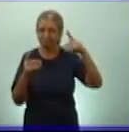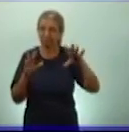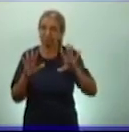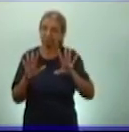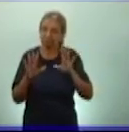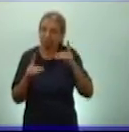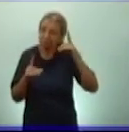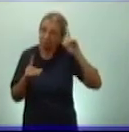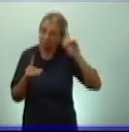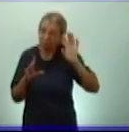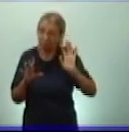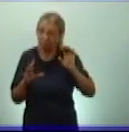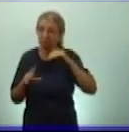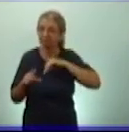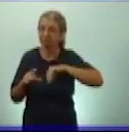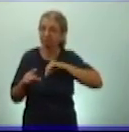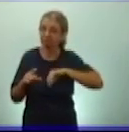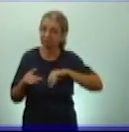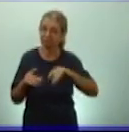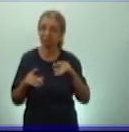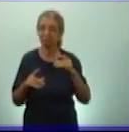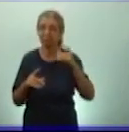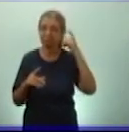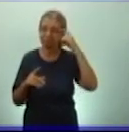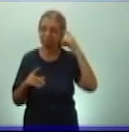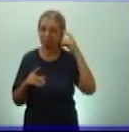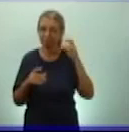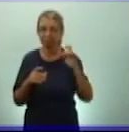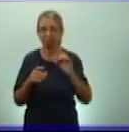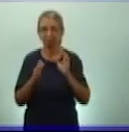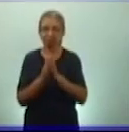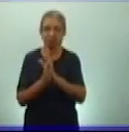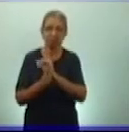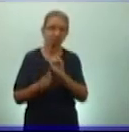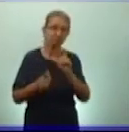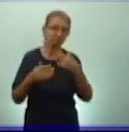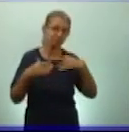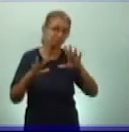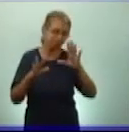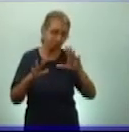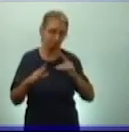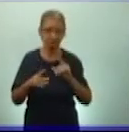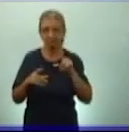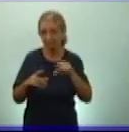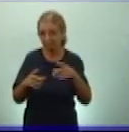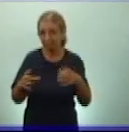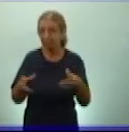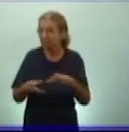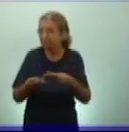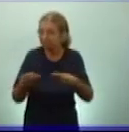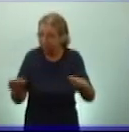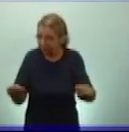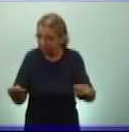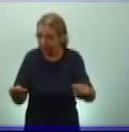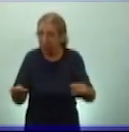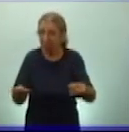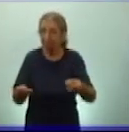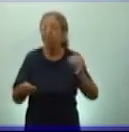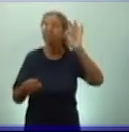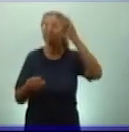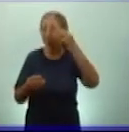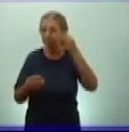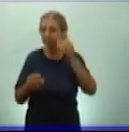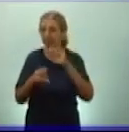importante y sentimental a sus creencias religiosas. Por tanto, había una tierra destinada a los dioses, las tierras del sol.